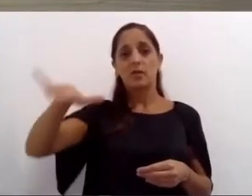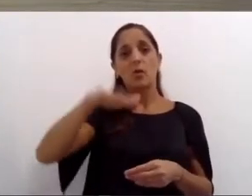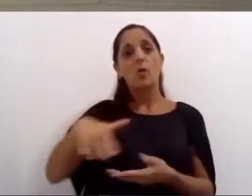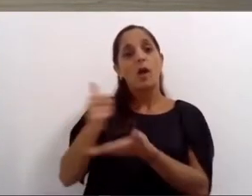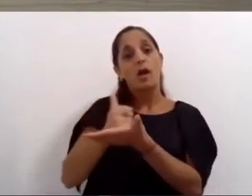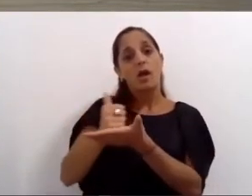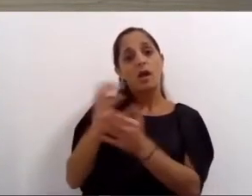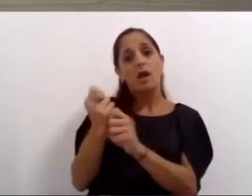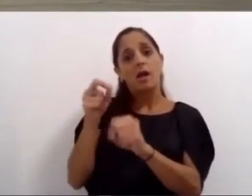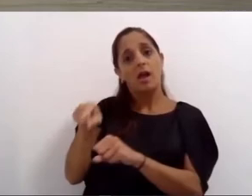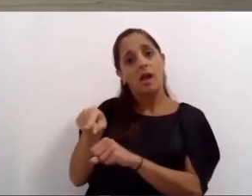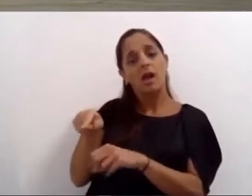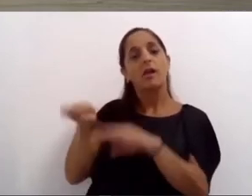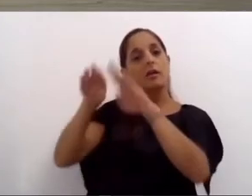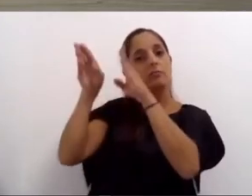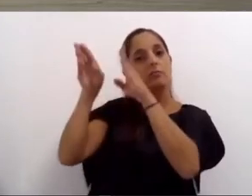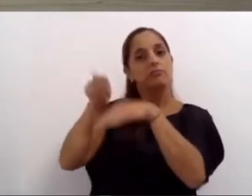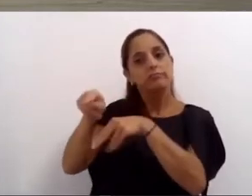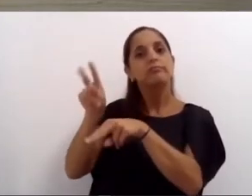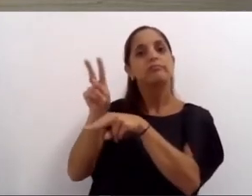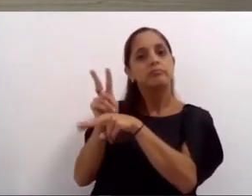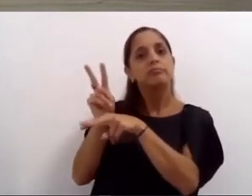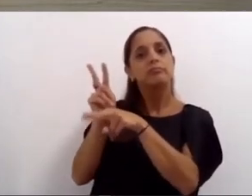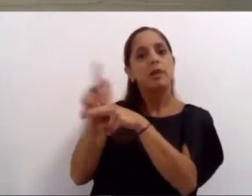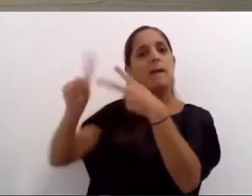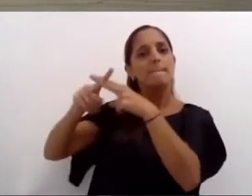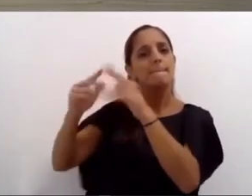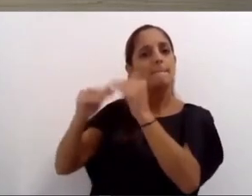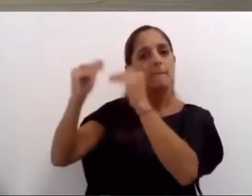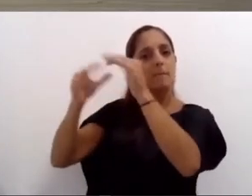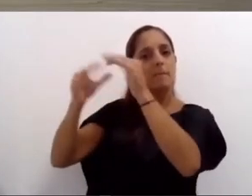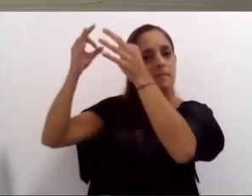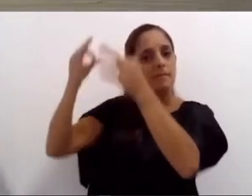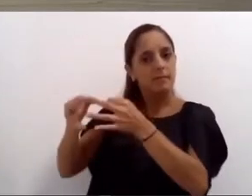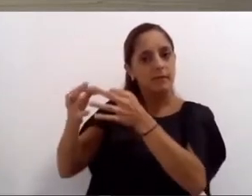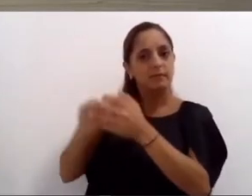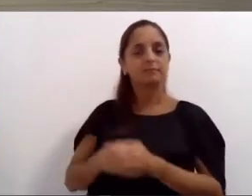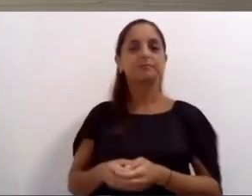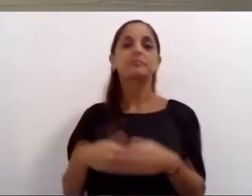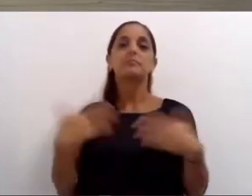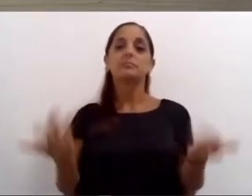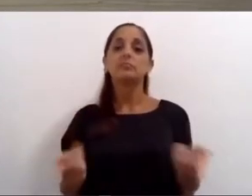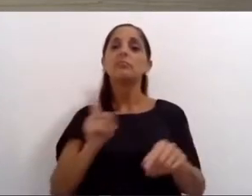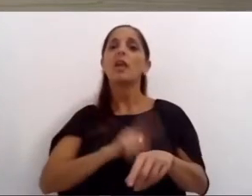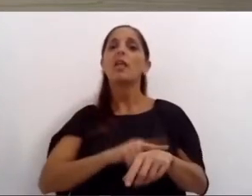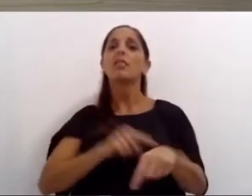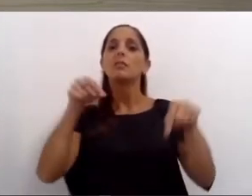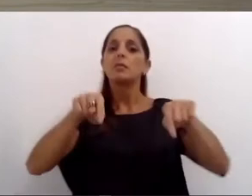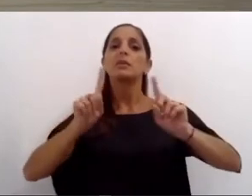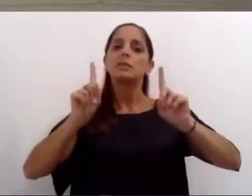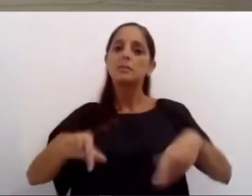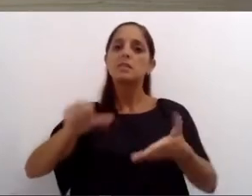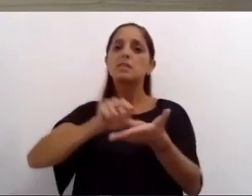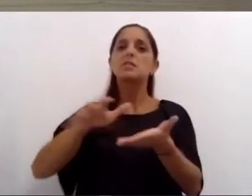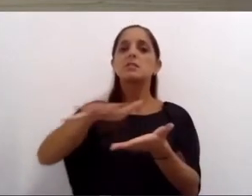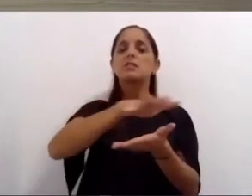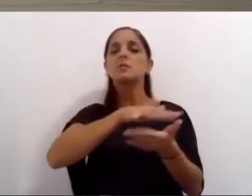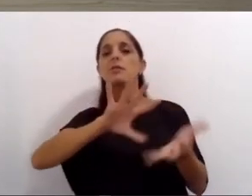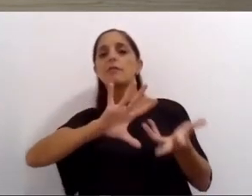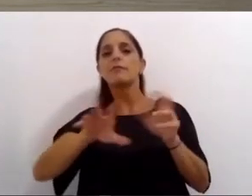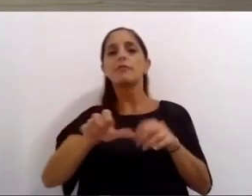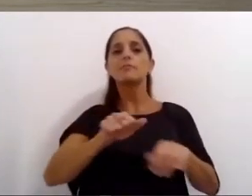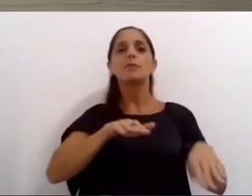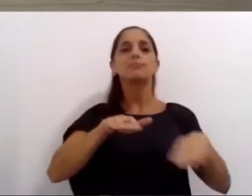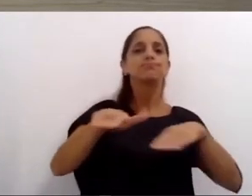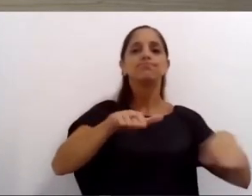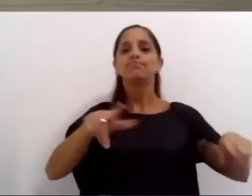encuentran distribuidos en cada barrio pero también es tiempo de volver a una ciudad que se mueva de forma más inteligente durante